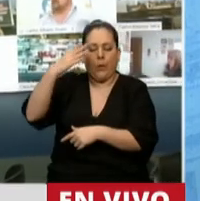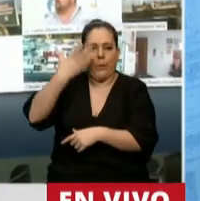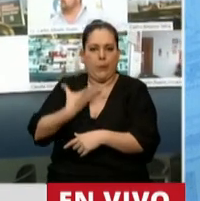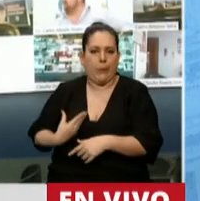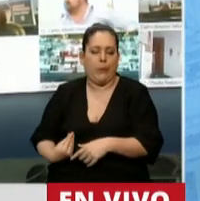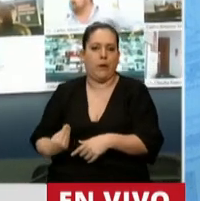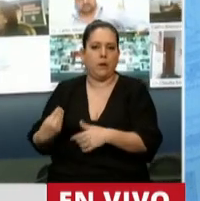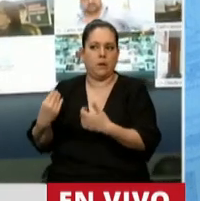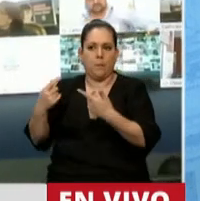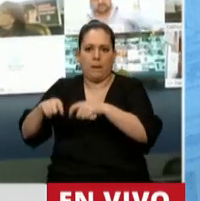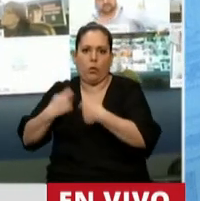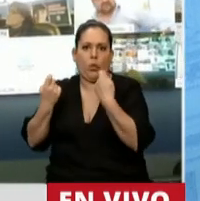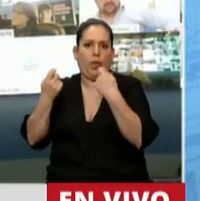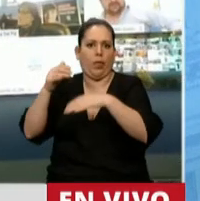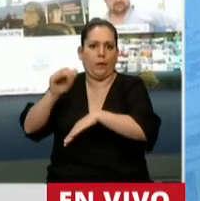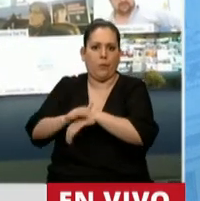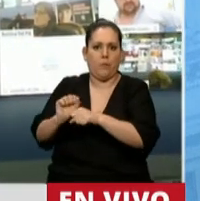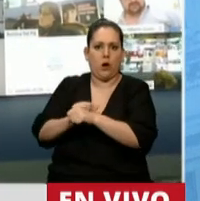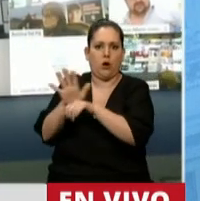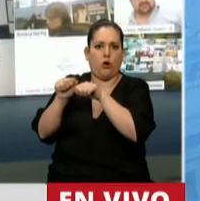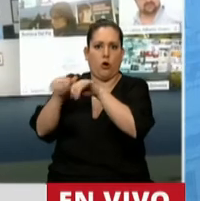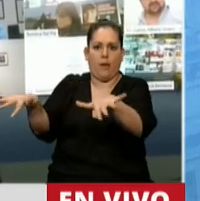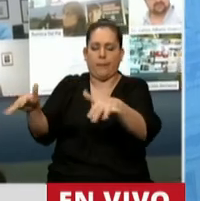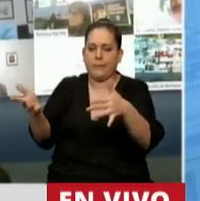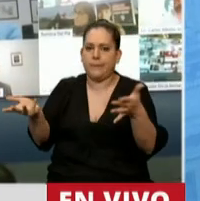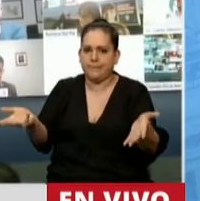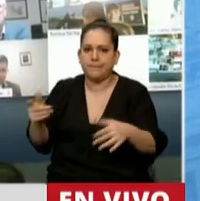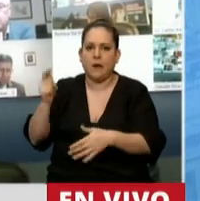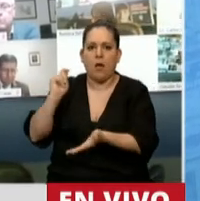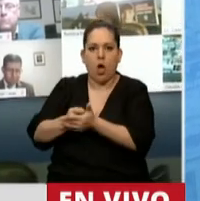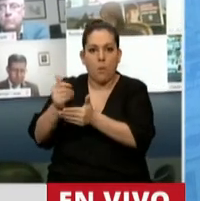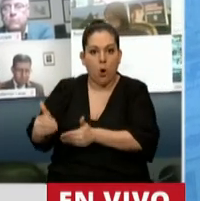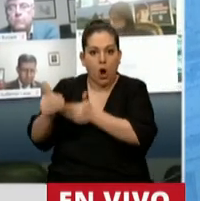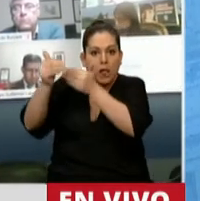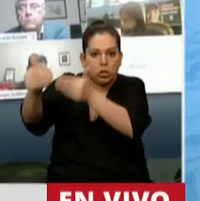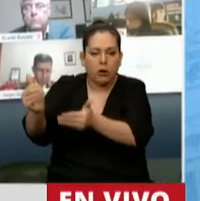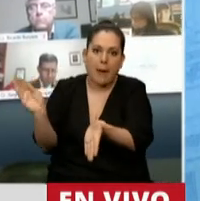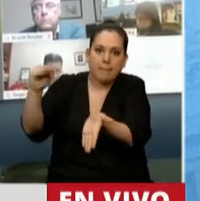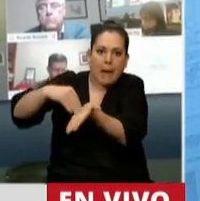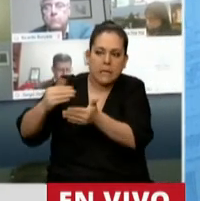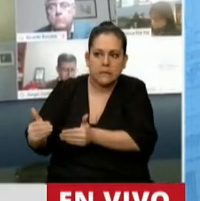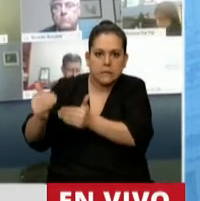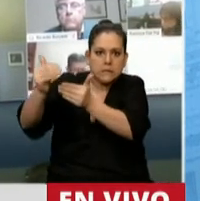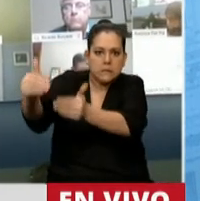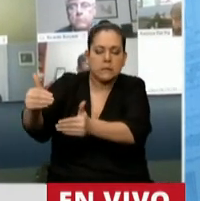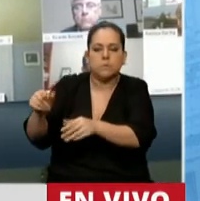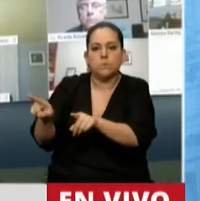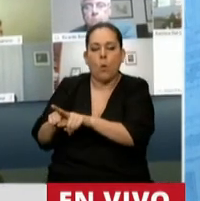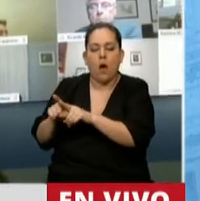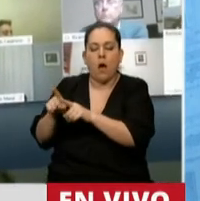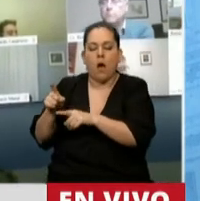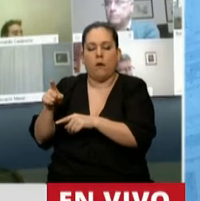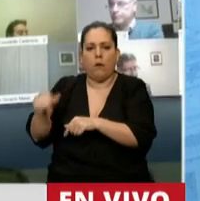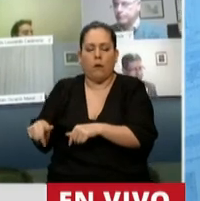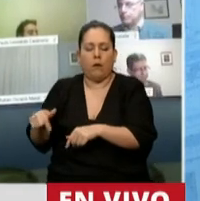afectados por esta pandemia. Es, digamos, una moratoria, una ampliación que los va a sacar de una angustia